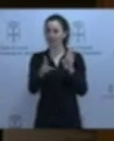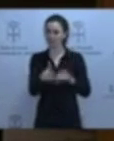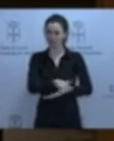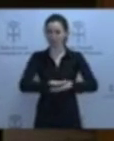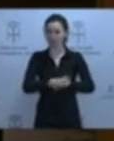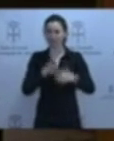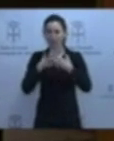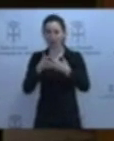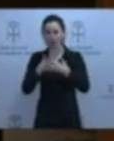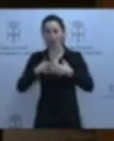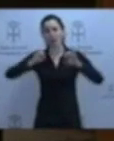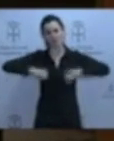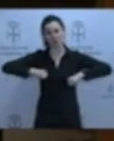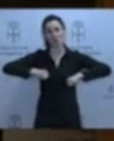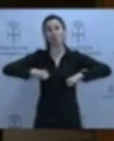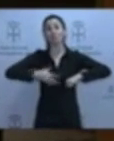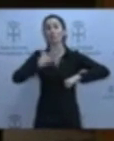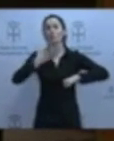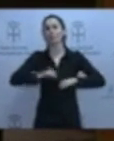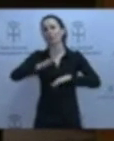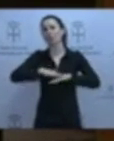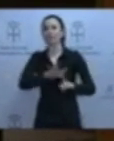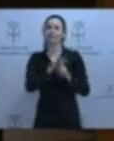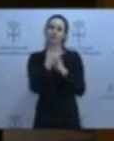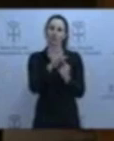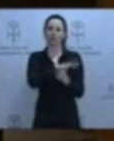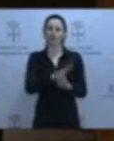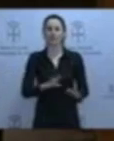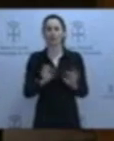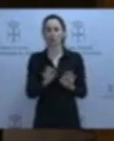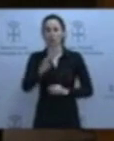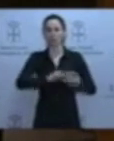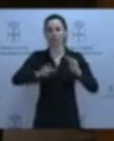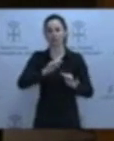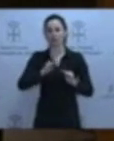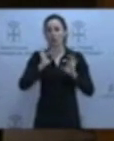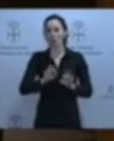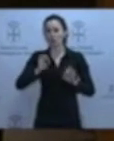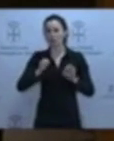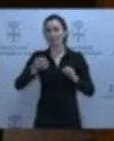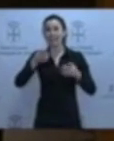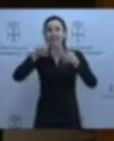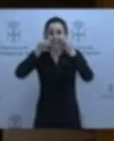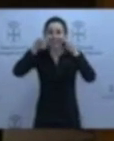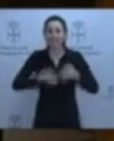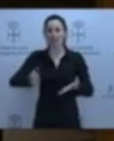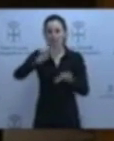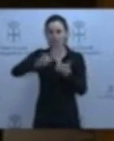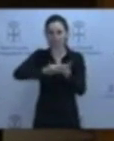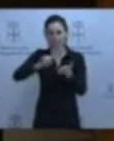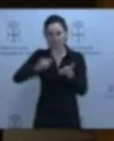los cuales pelearon nuestros mayores y que a buen seguro, por culpa de las circunstancias, no pudieron escribirlos de puño y letra como les hubiese gustado.